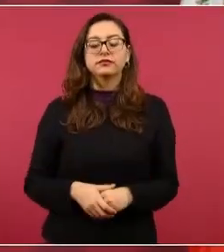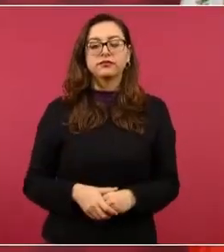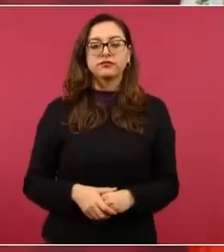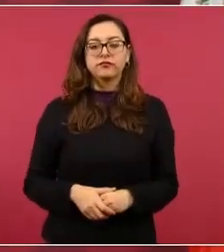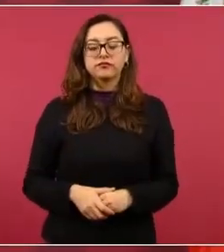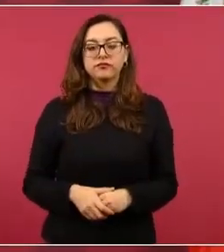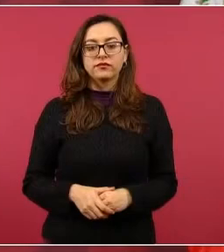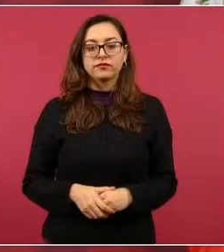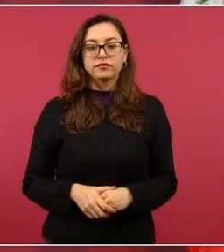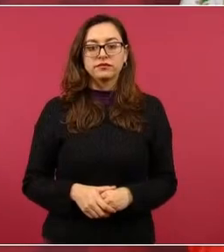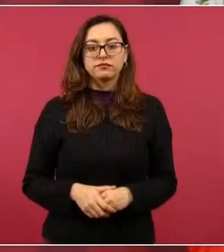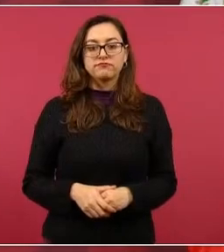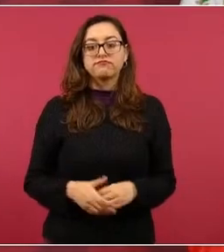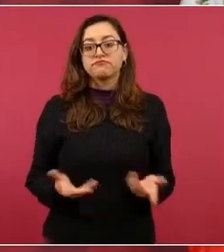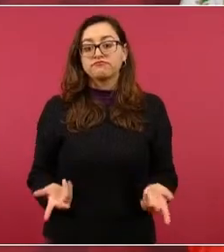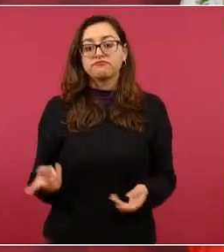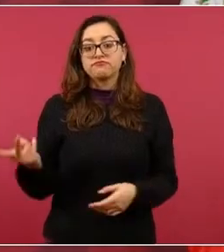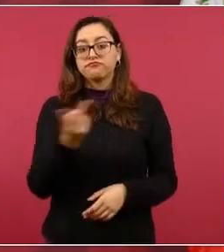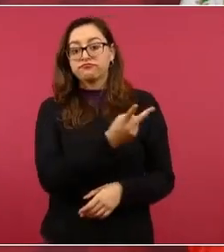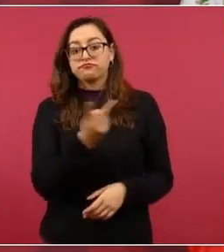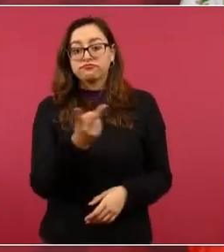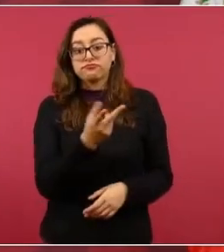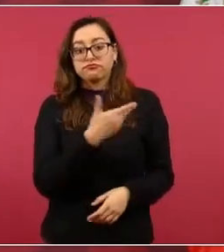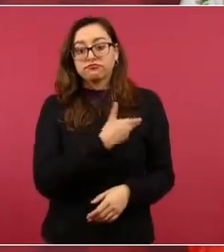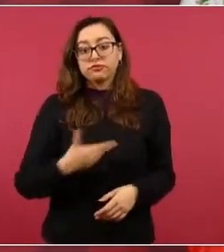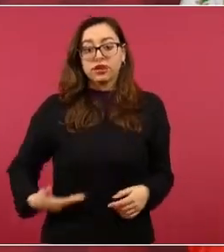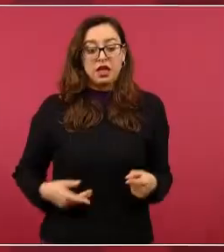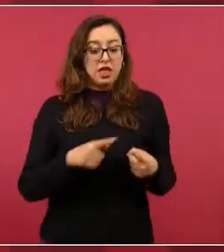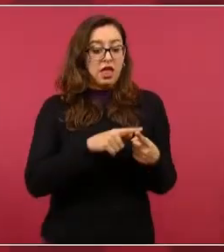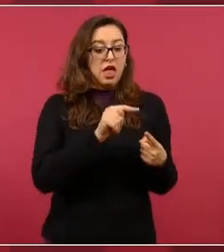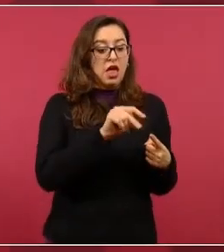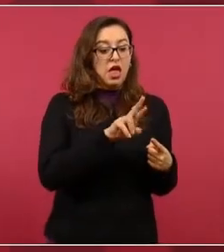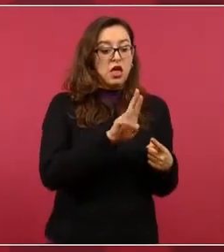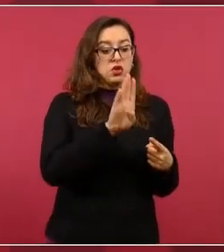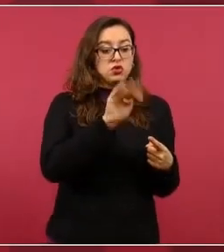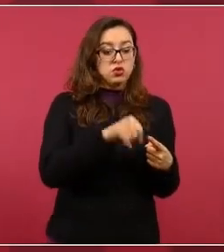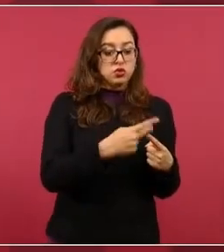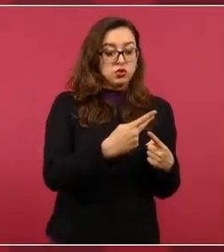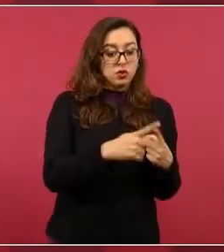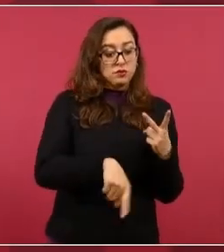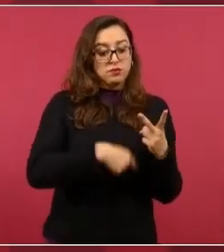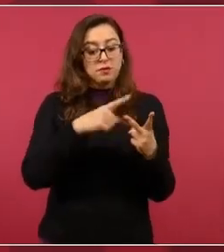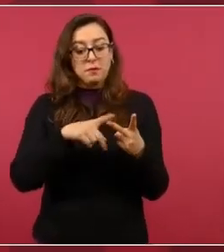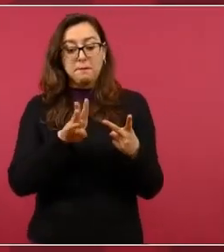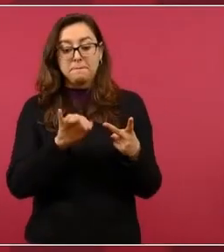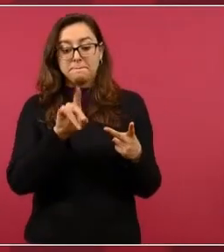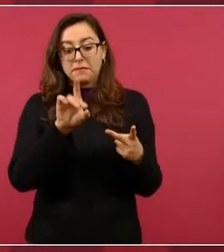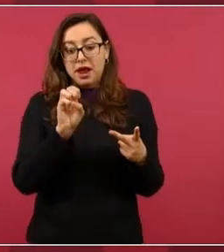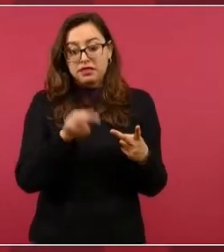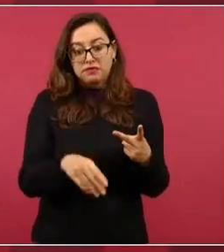hablo del presidente Trump y del presidente Biden porque nosotros no tenemos por qué pelearnos,